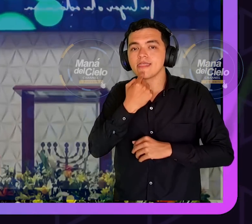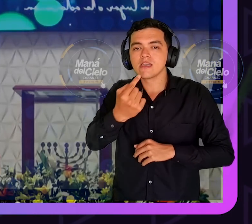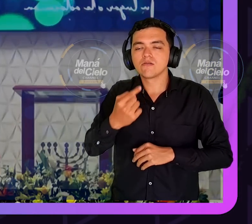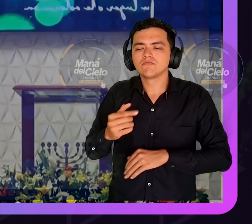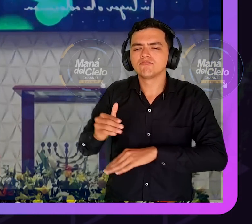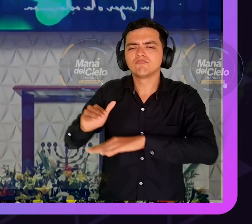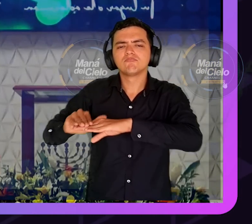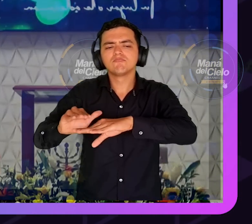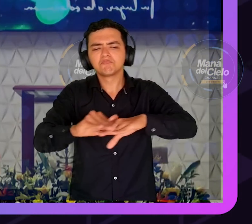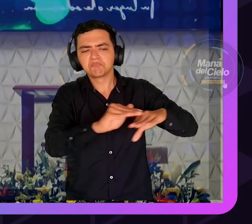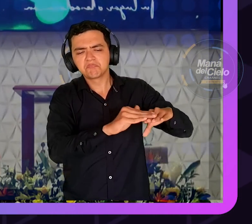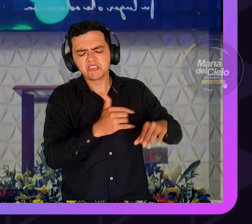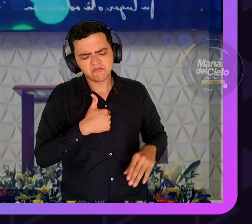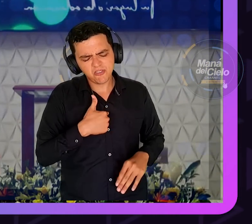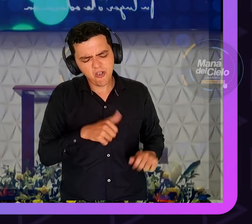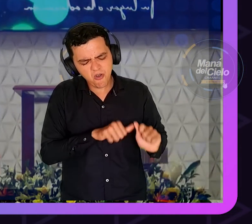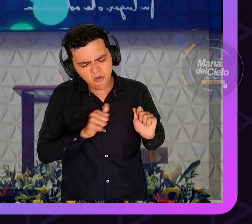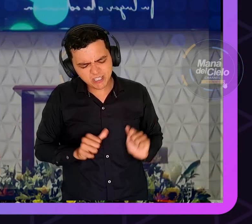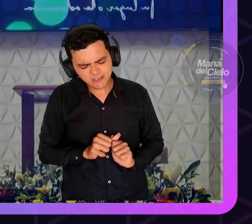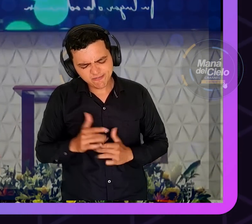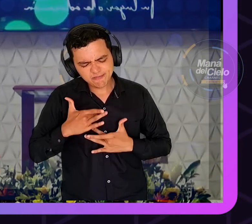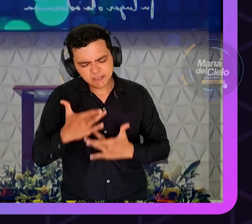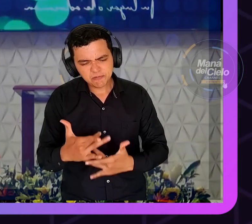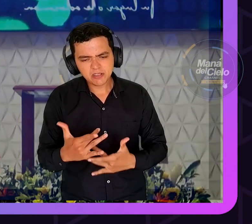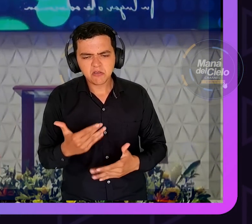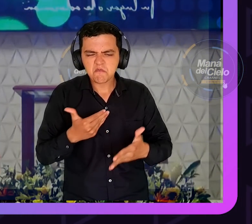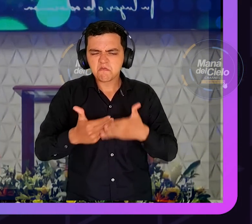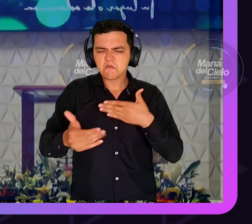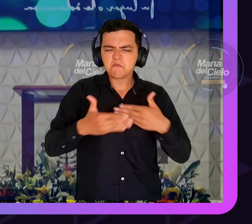mejor es irme pero me va a tocar quedarme por ustedes